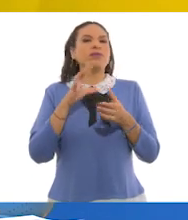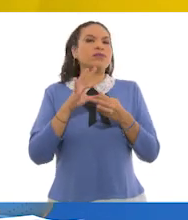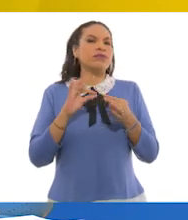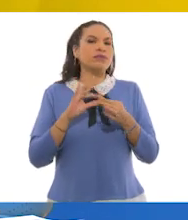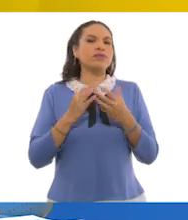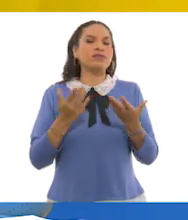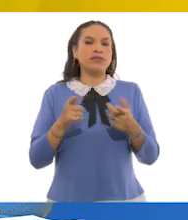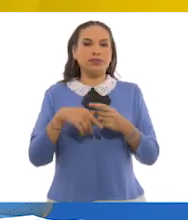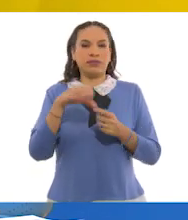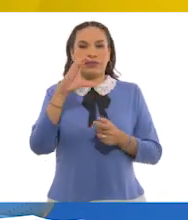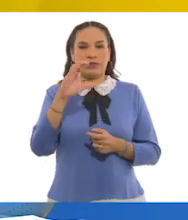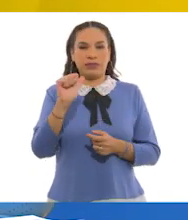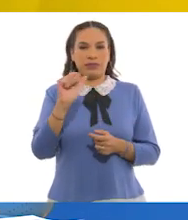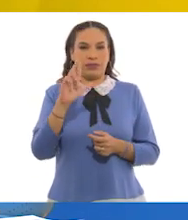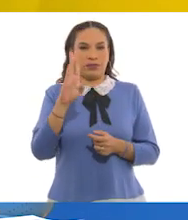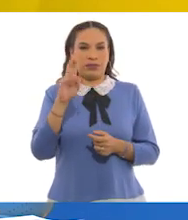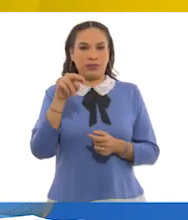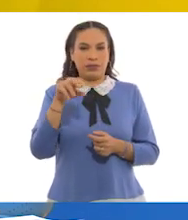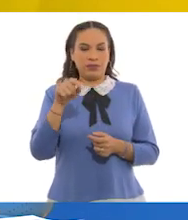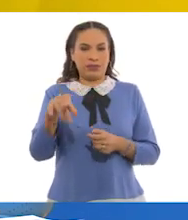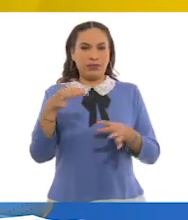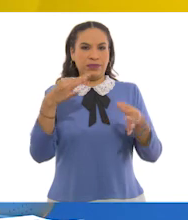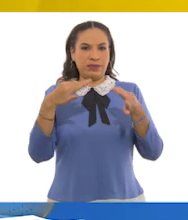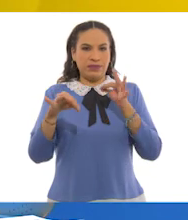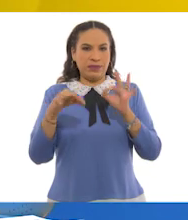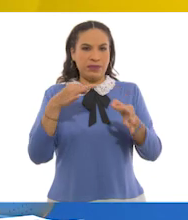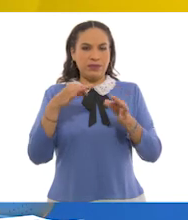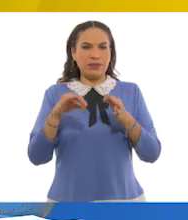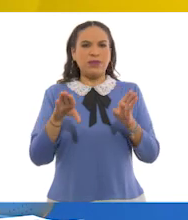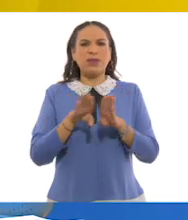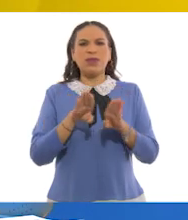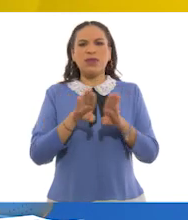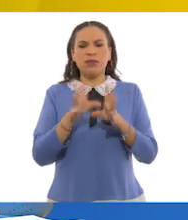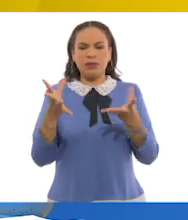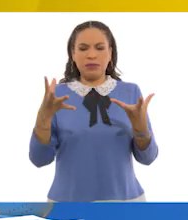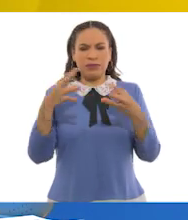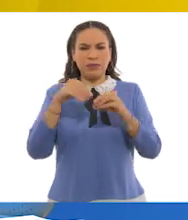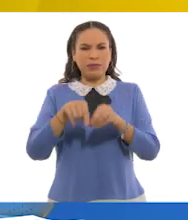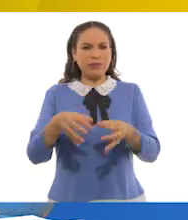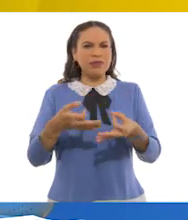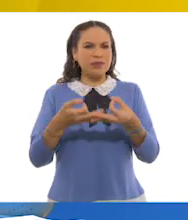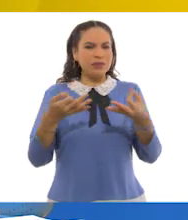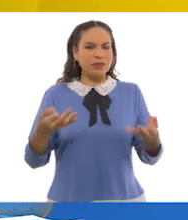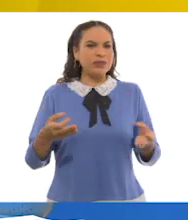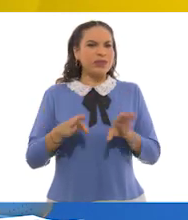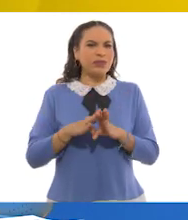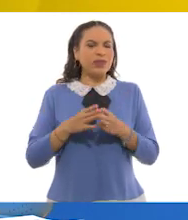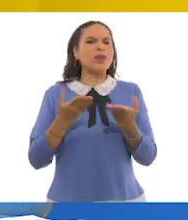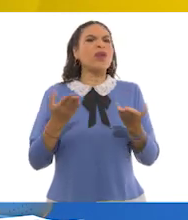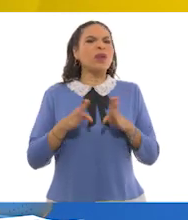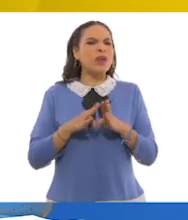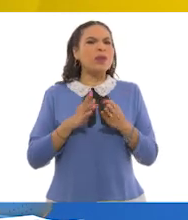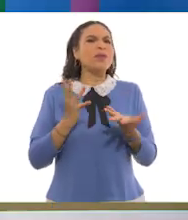carbono en el plástico, ¿cómo se reintegrará al suelo? A ver, ¿a través de qué?